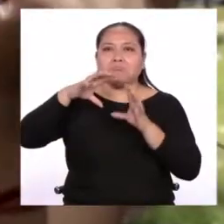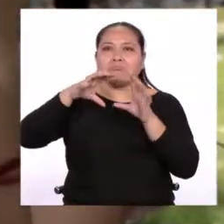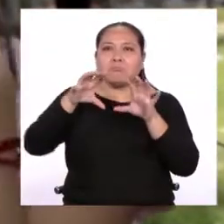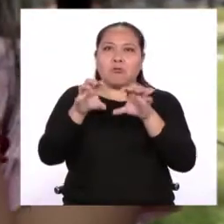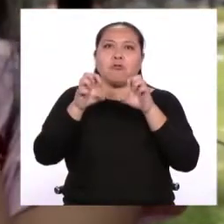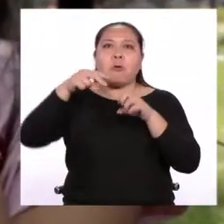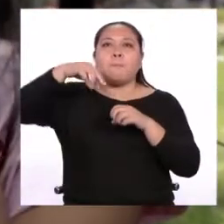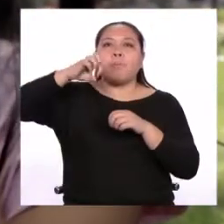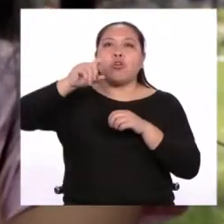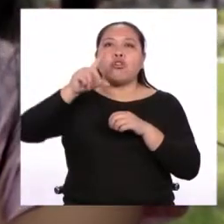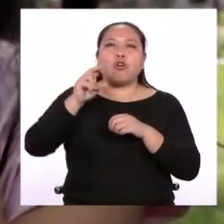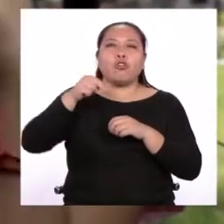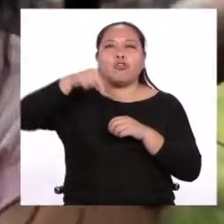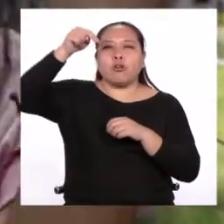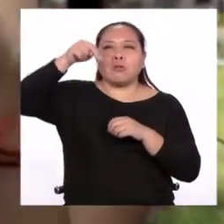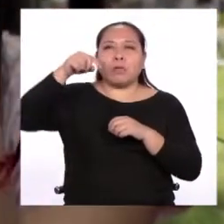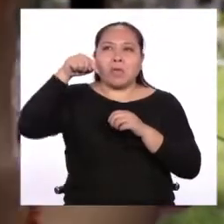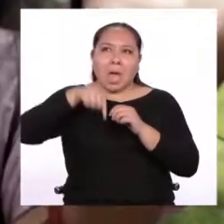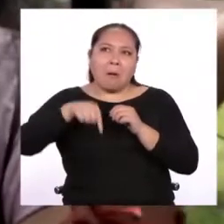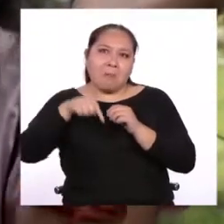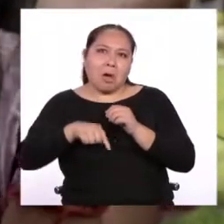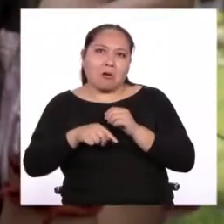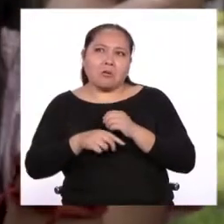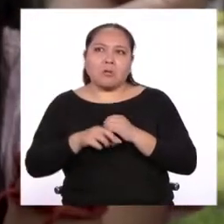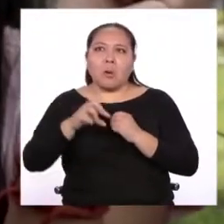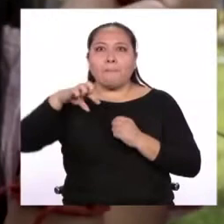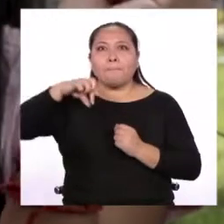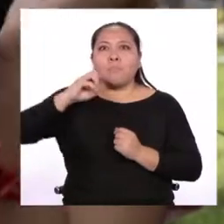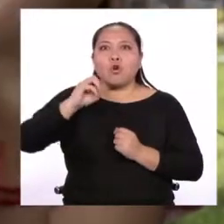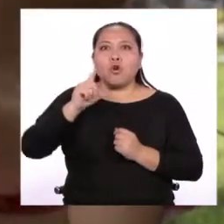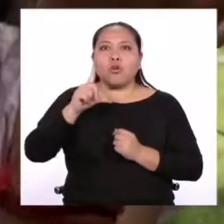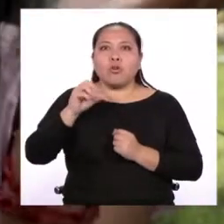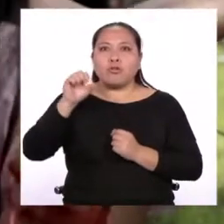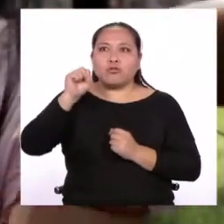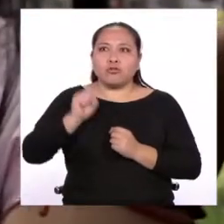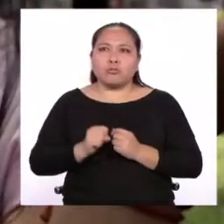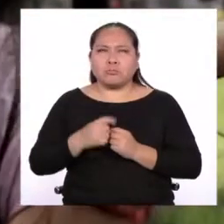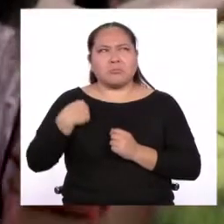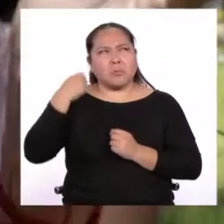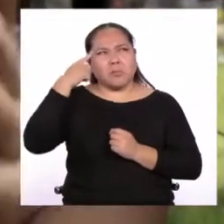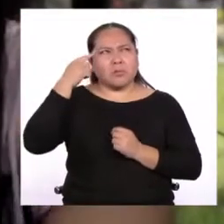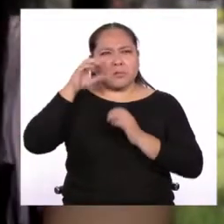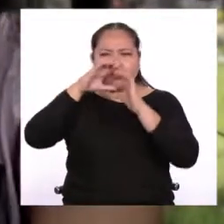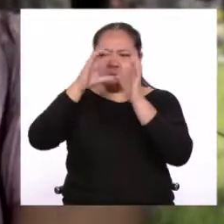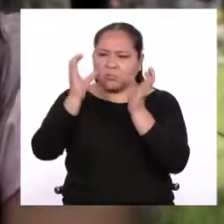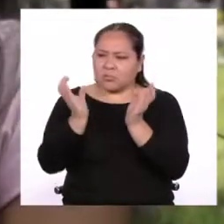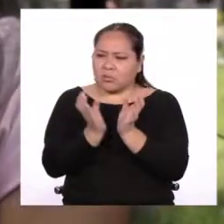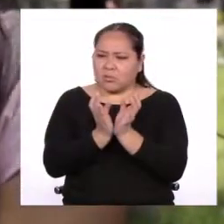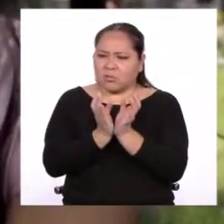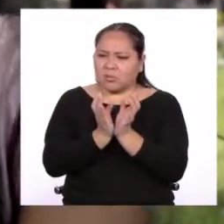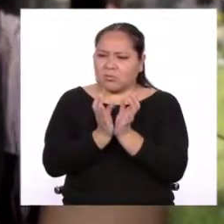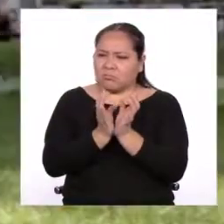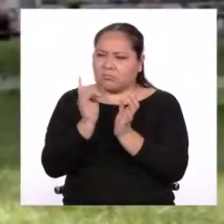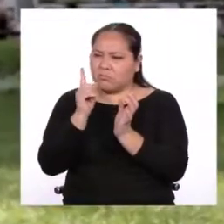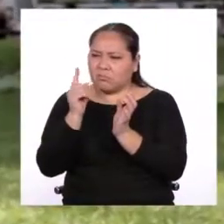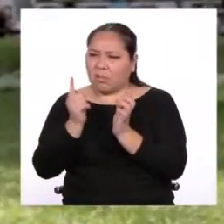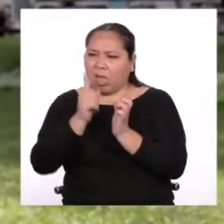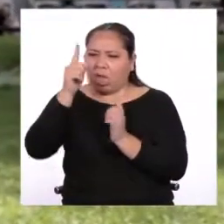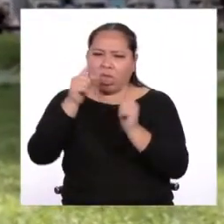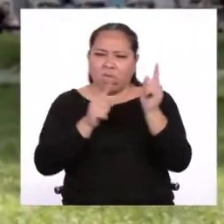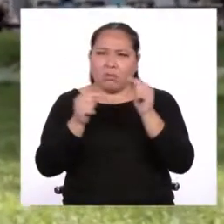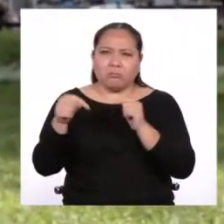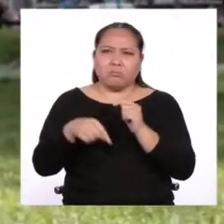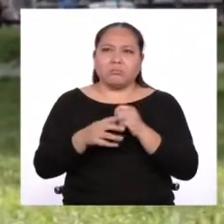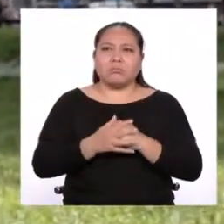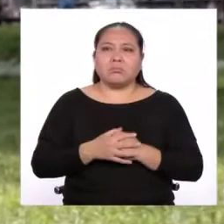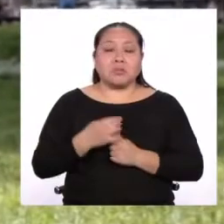Yo creo que no, porque es un círculo y no le encuentro sentido. En lo